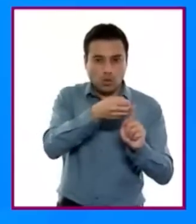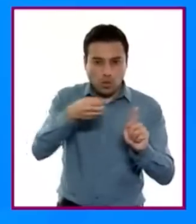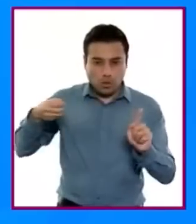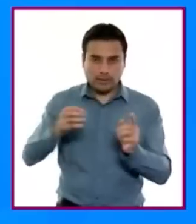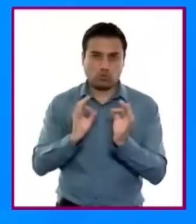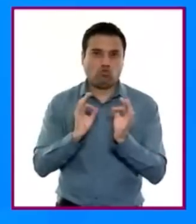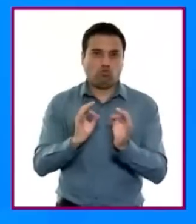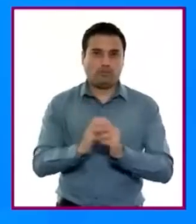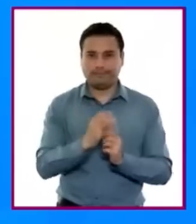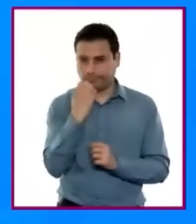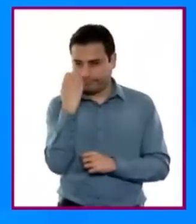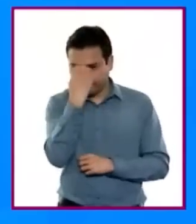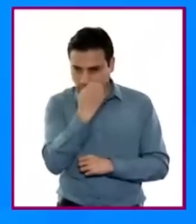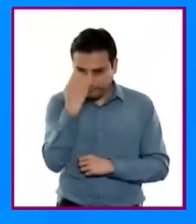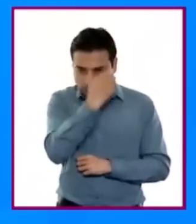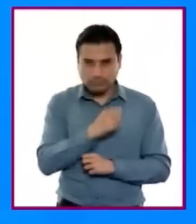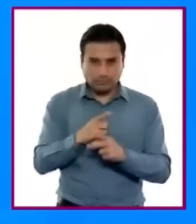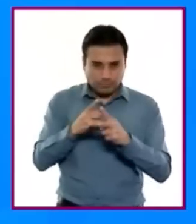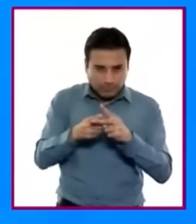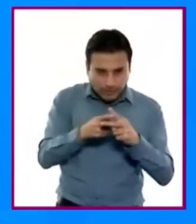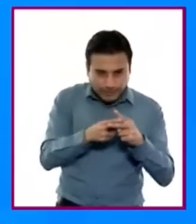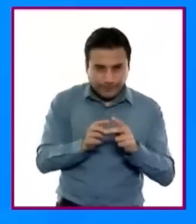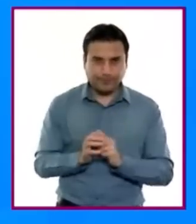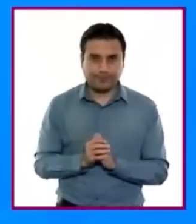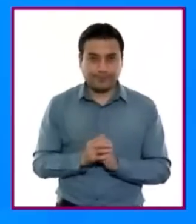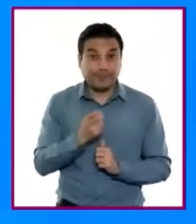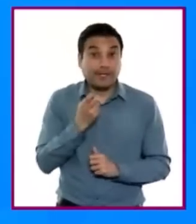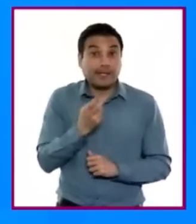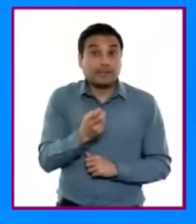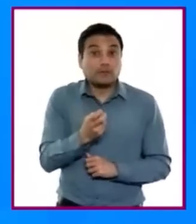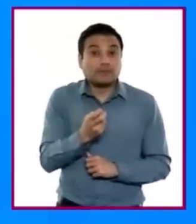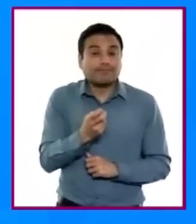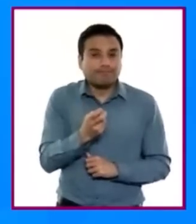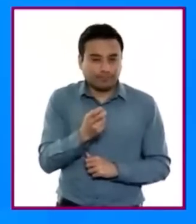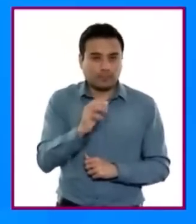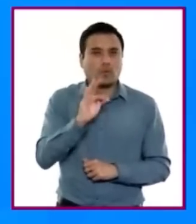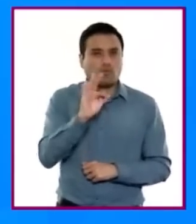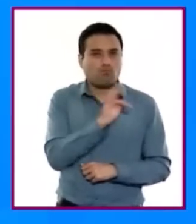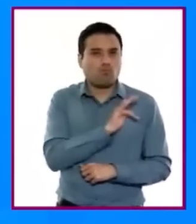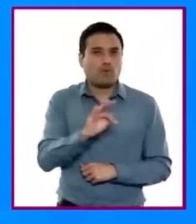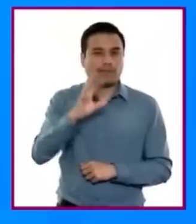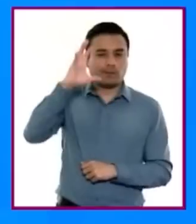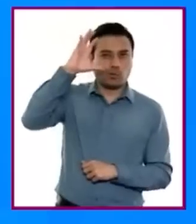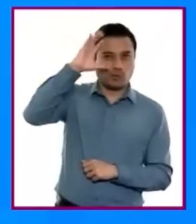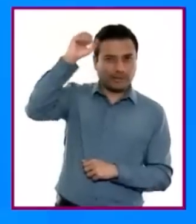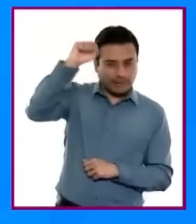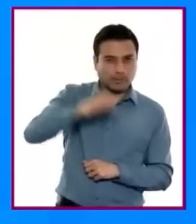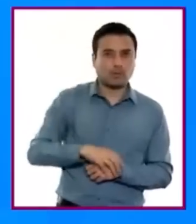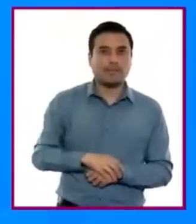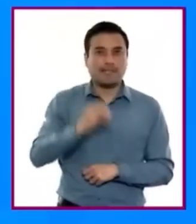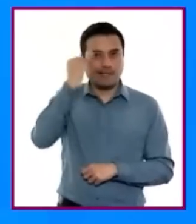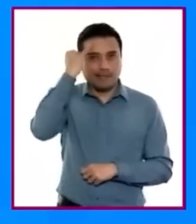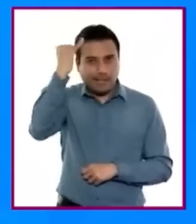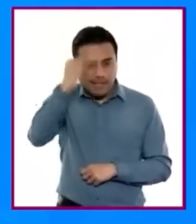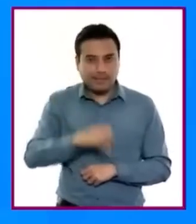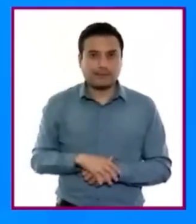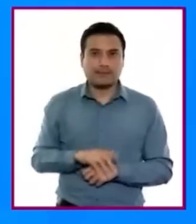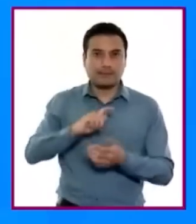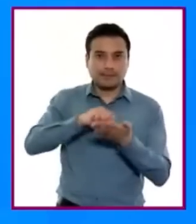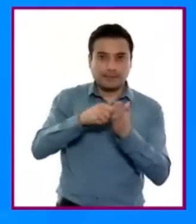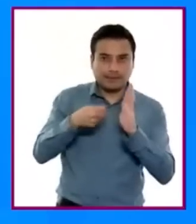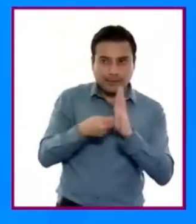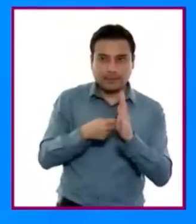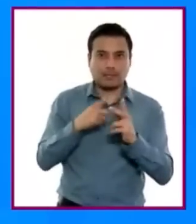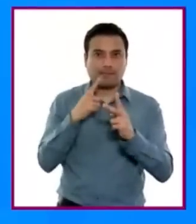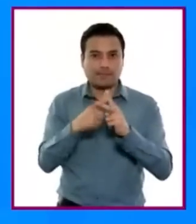analítico y cuantitativo, a través de los cuales es posible articular conceptos, ideas, técnicas